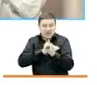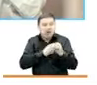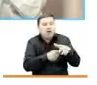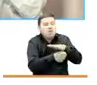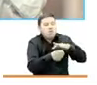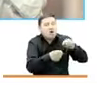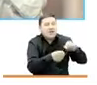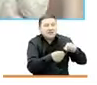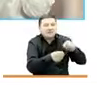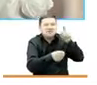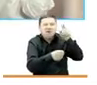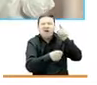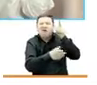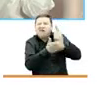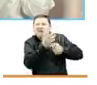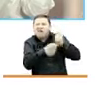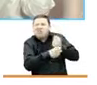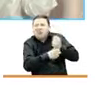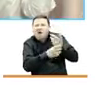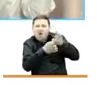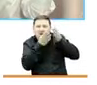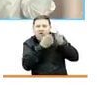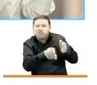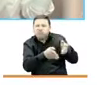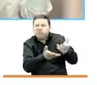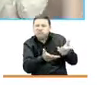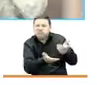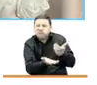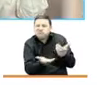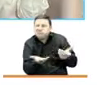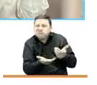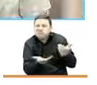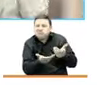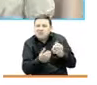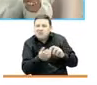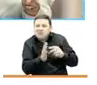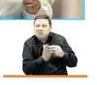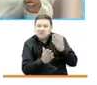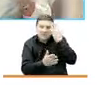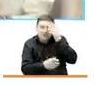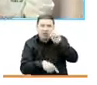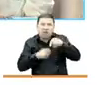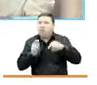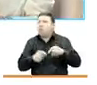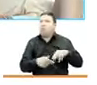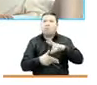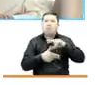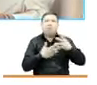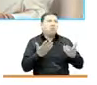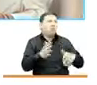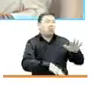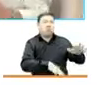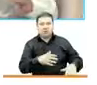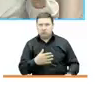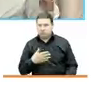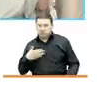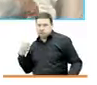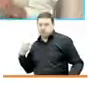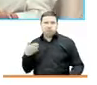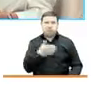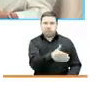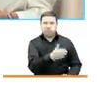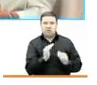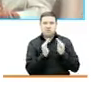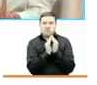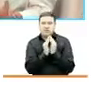Sé que el trabajo fue, de lo mejor dicho, en unas condiciones que la gente a veces no se imagina. Llegamos cuando no había nada